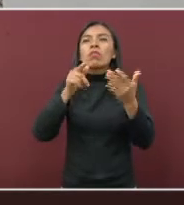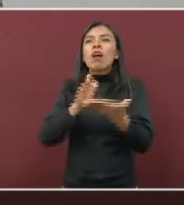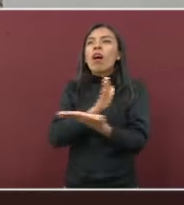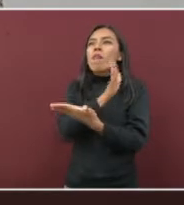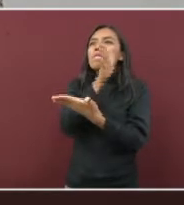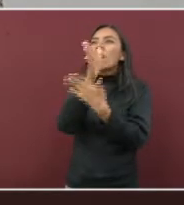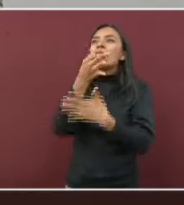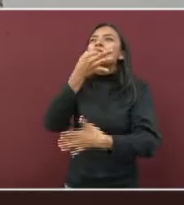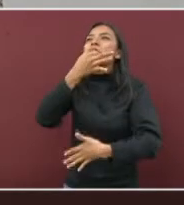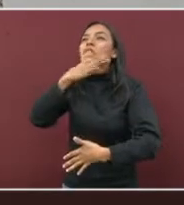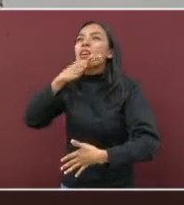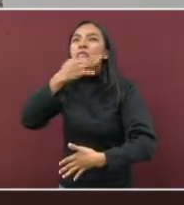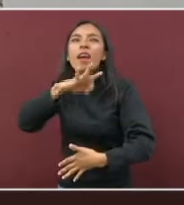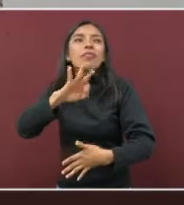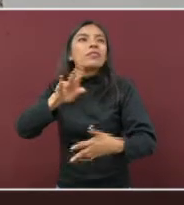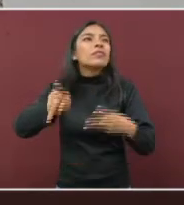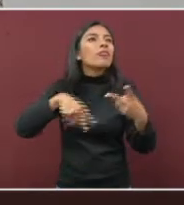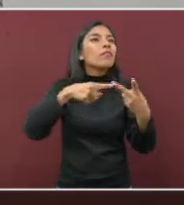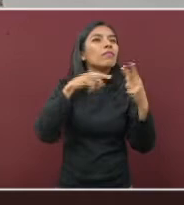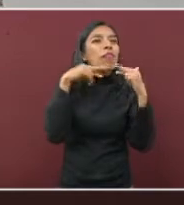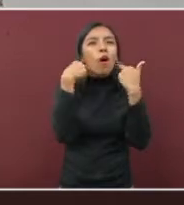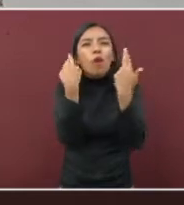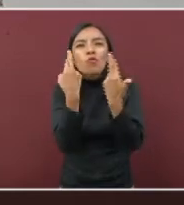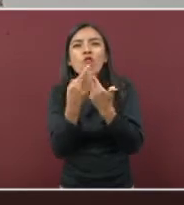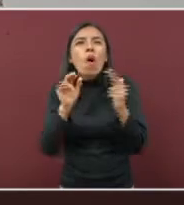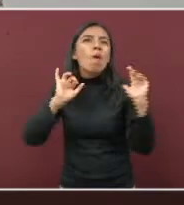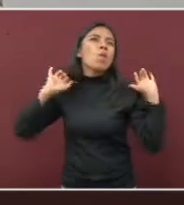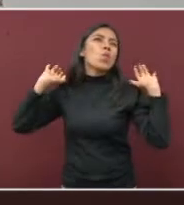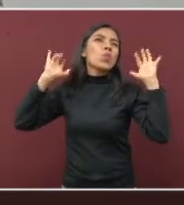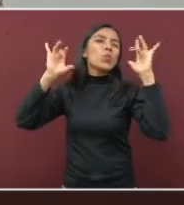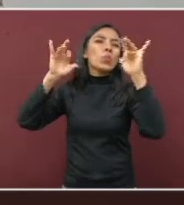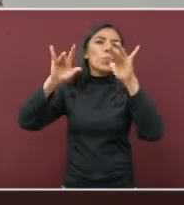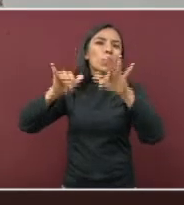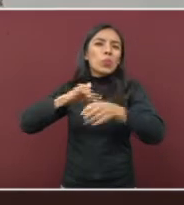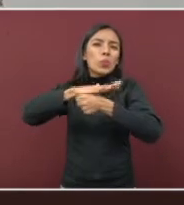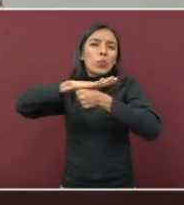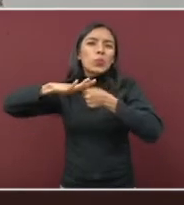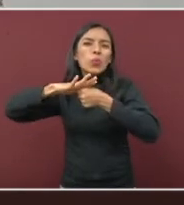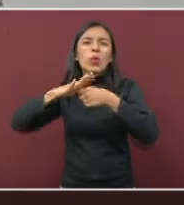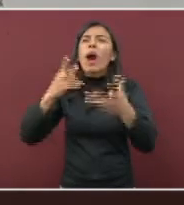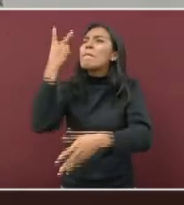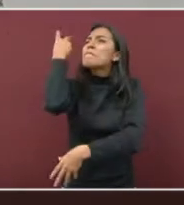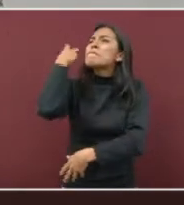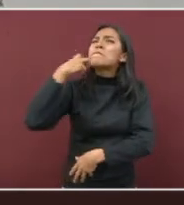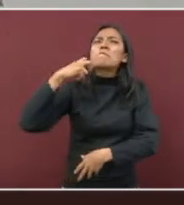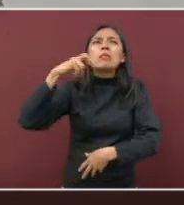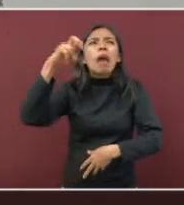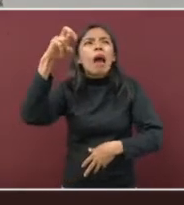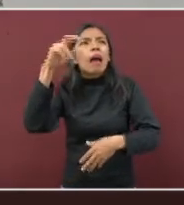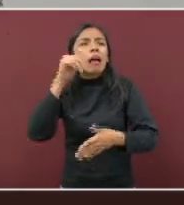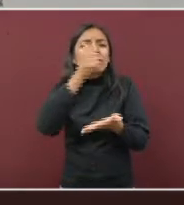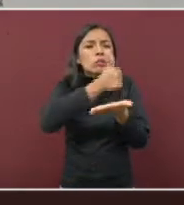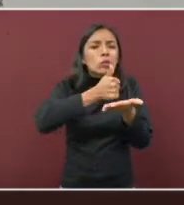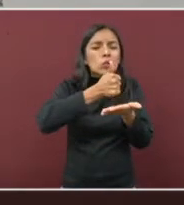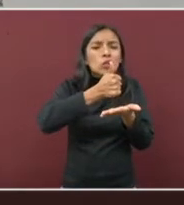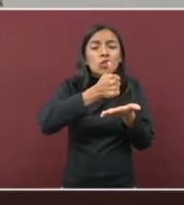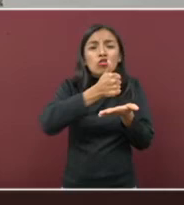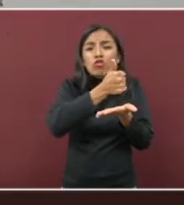a fiestas, reuniones, aglomeraciones, hacer viajes de una ciudad a otra,